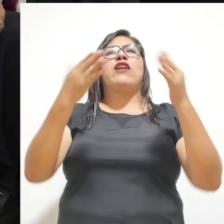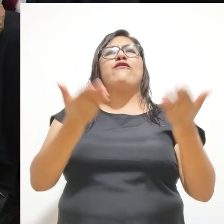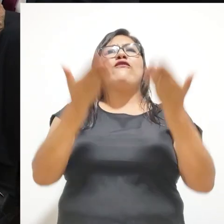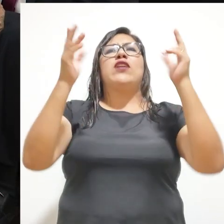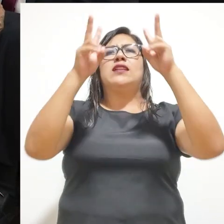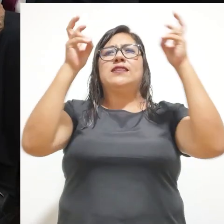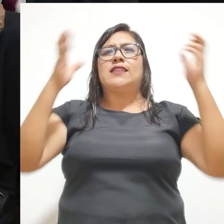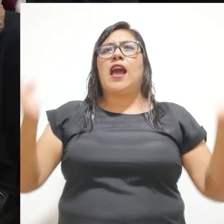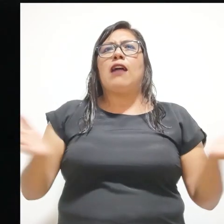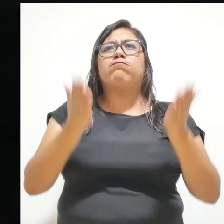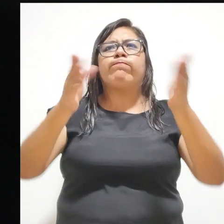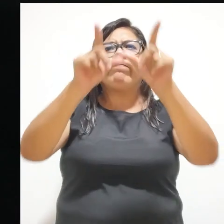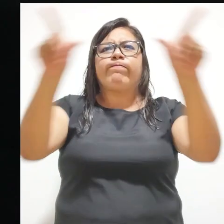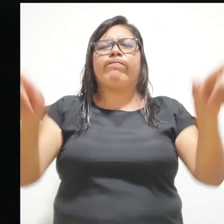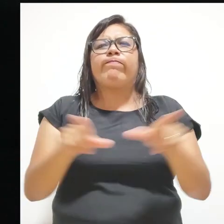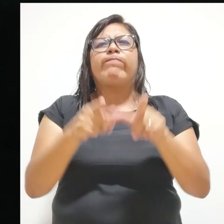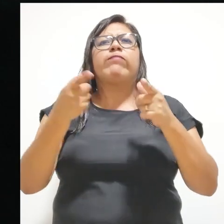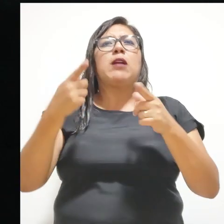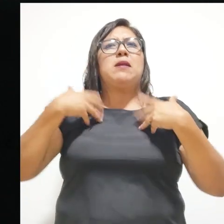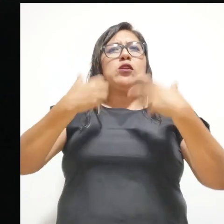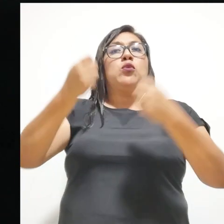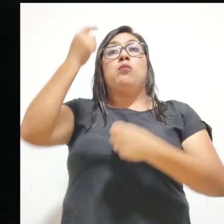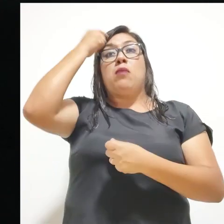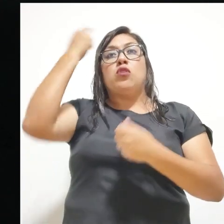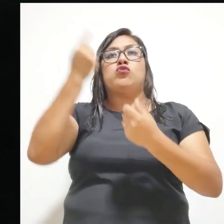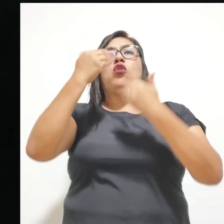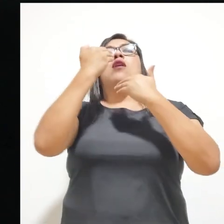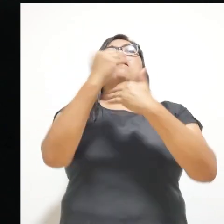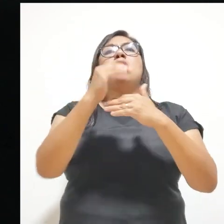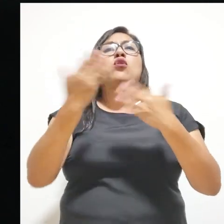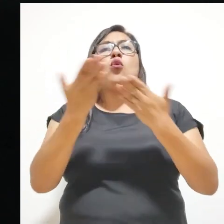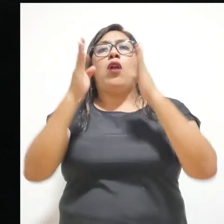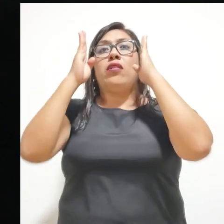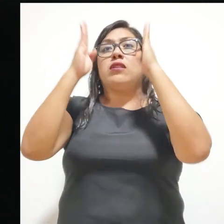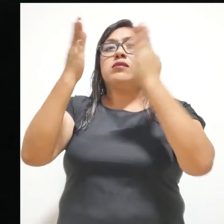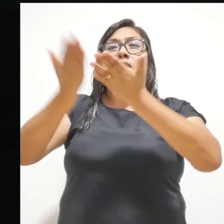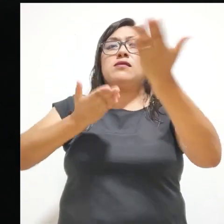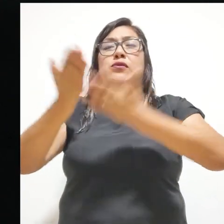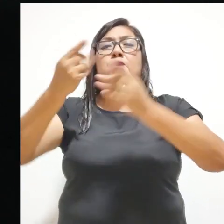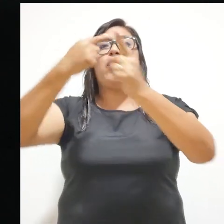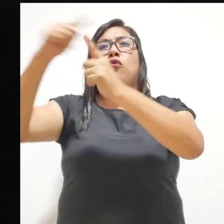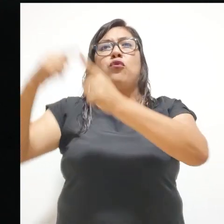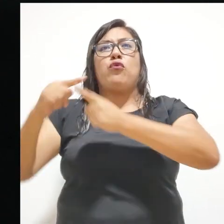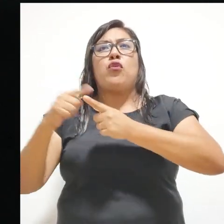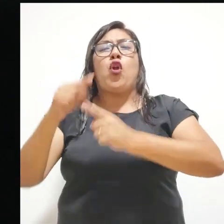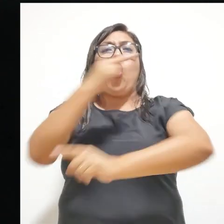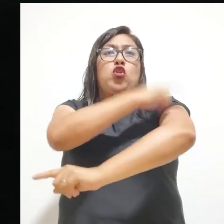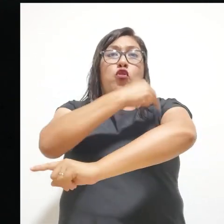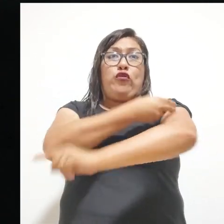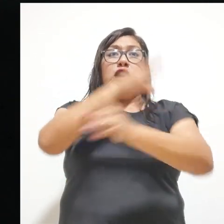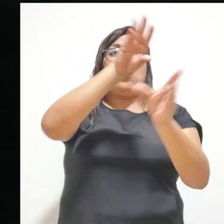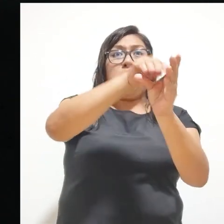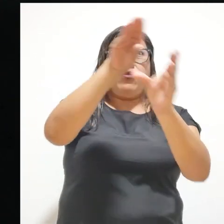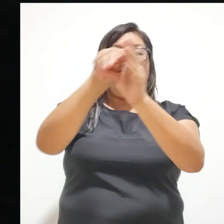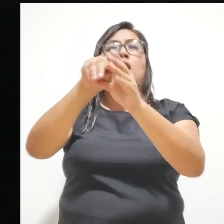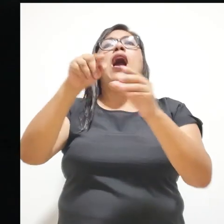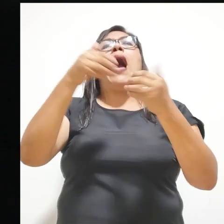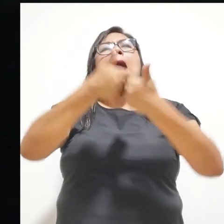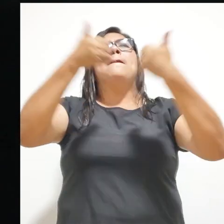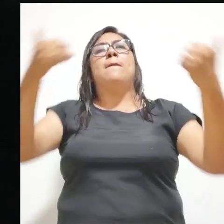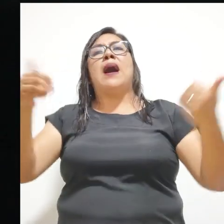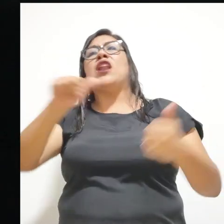de acción para que este componente de salud mental ya no se limite a hacer atenciones y servicios en los puntos hospitalarios, sino que también sea